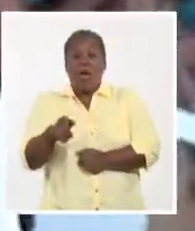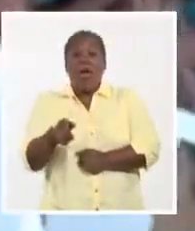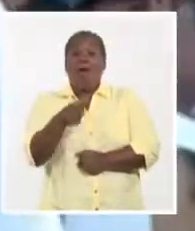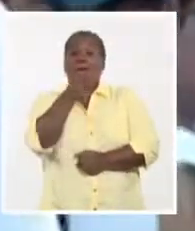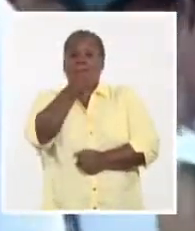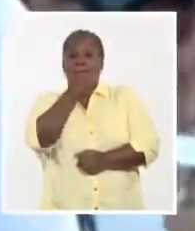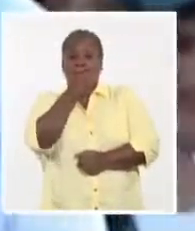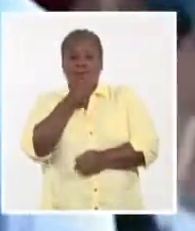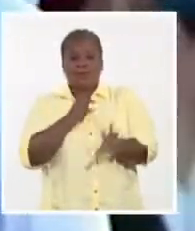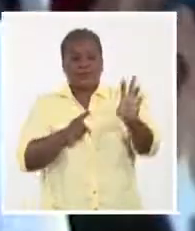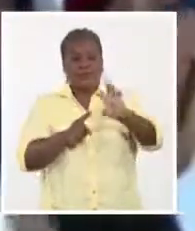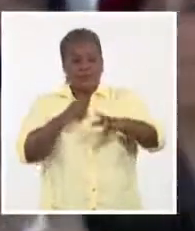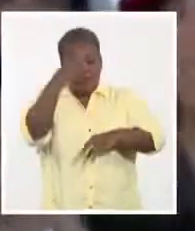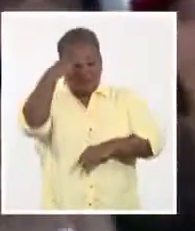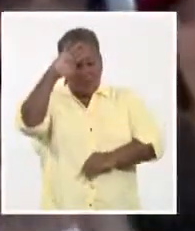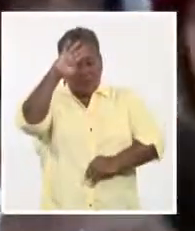de la Televisión Cubana, Irma Shelton Tassé. Gracias.